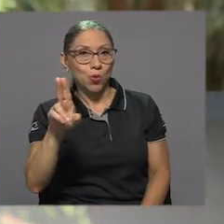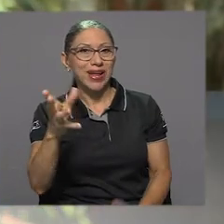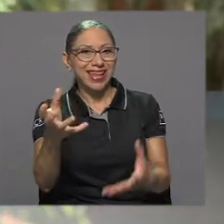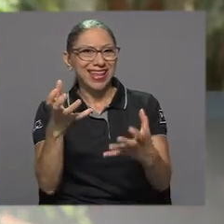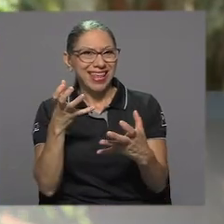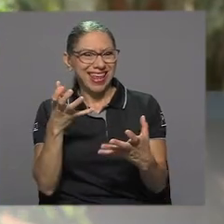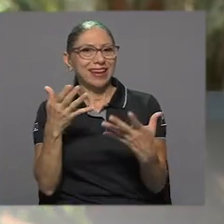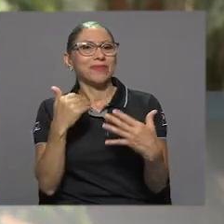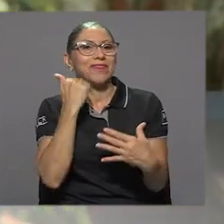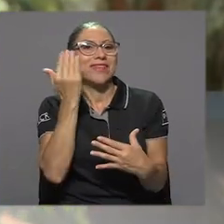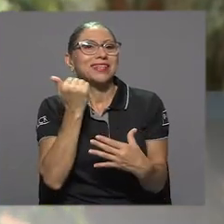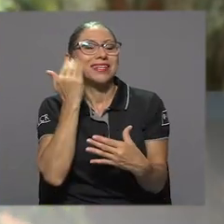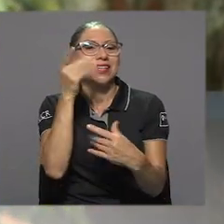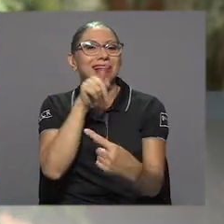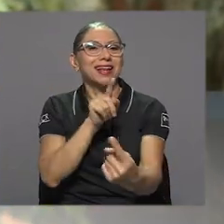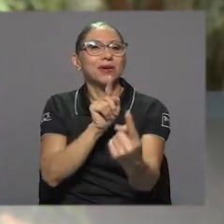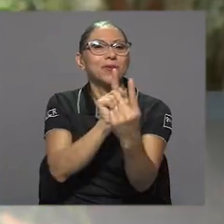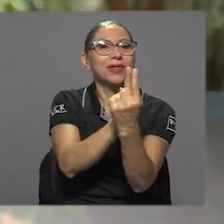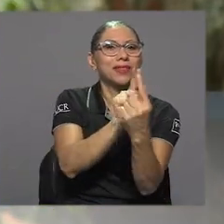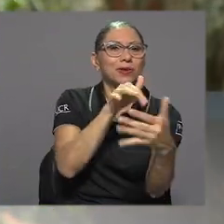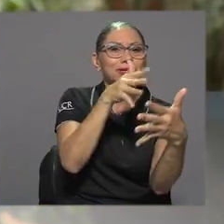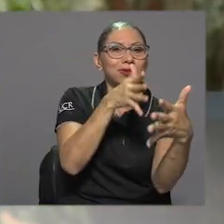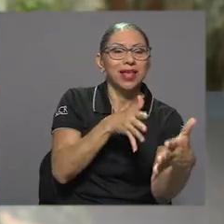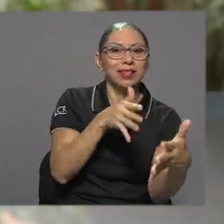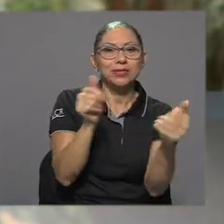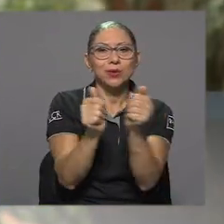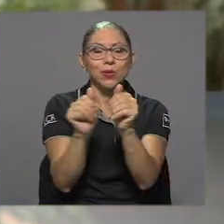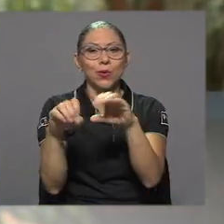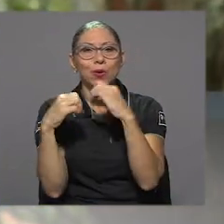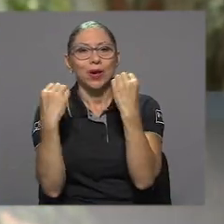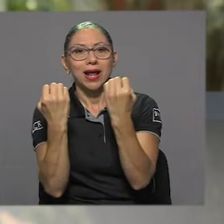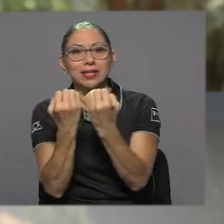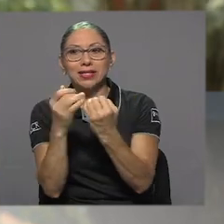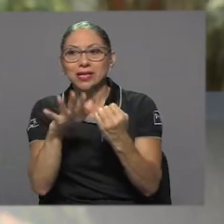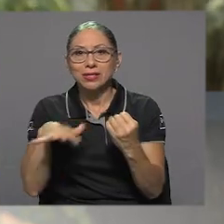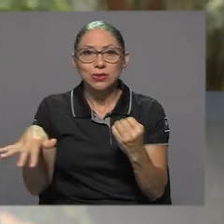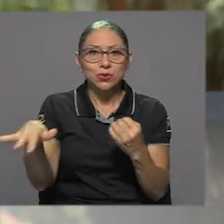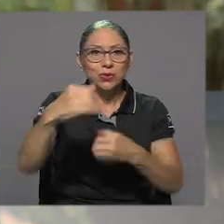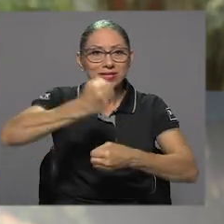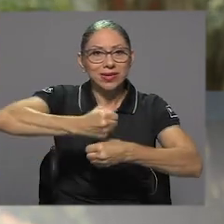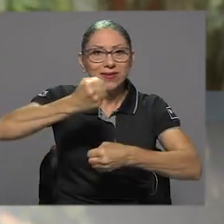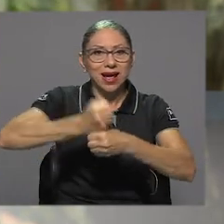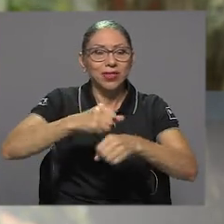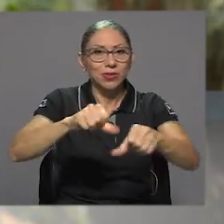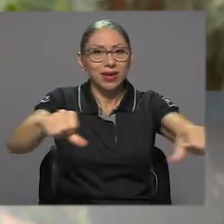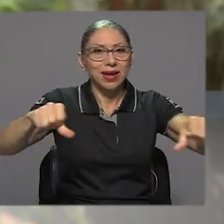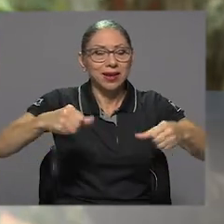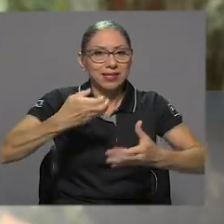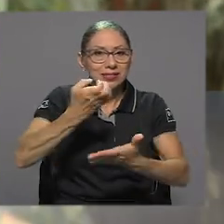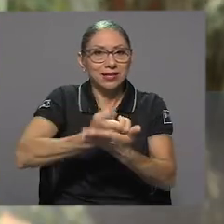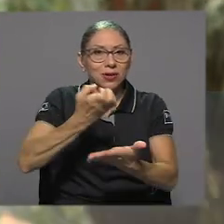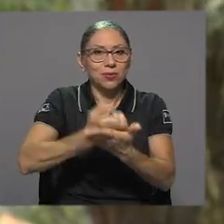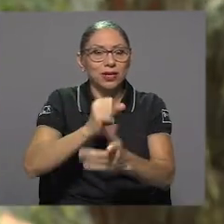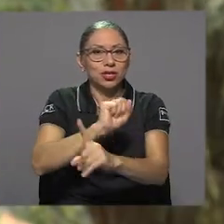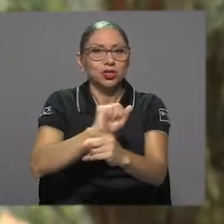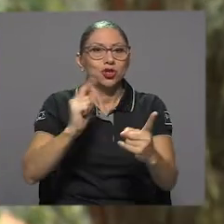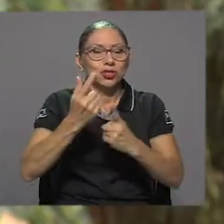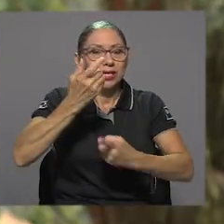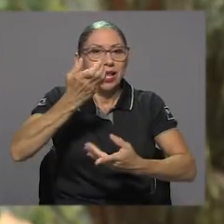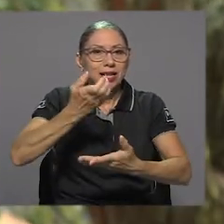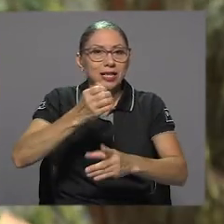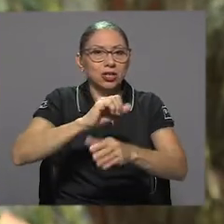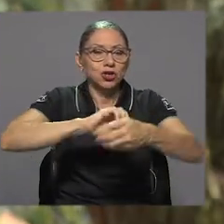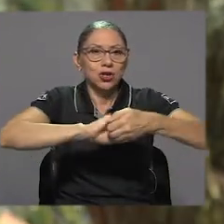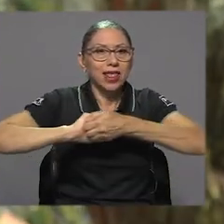facilitar el encuentro y el trabajo entre estudiantes y organizaciones de la sociedad civil que estén trabajando en áreas de la